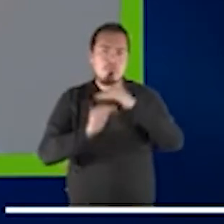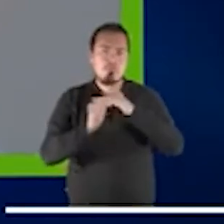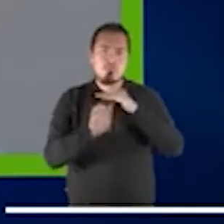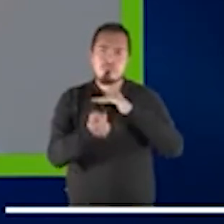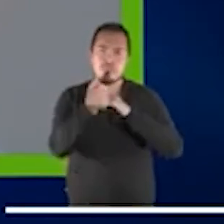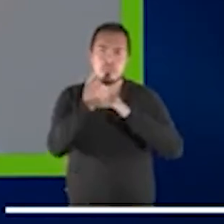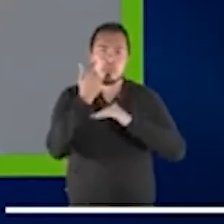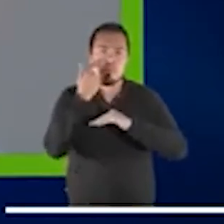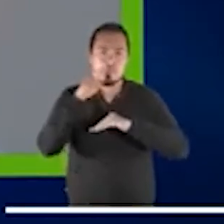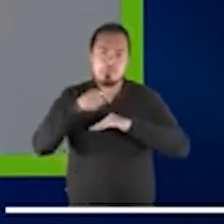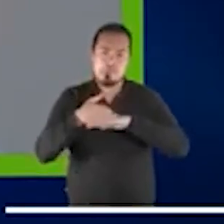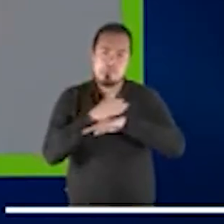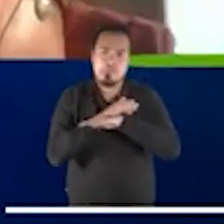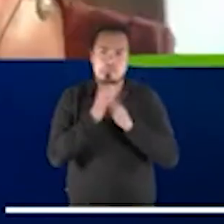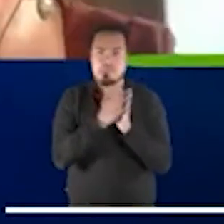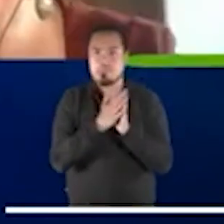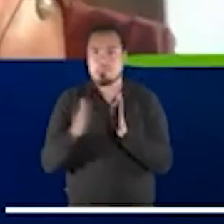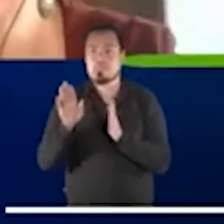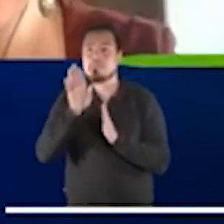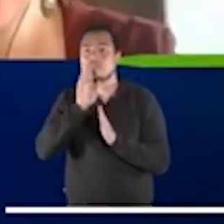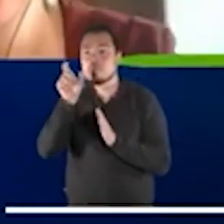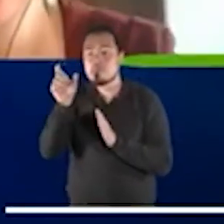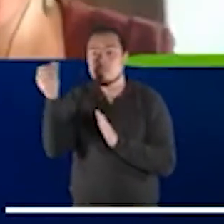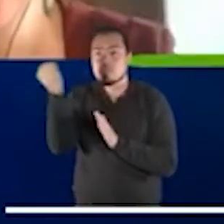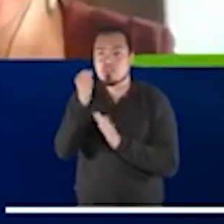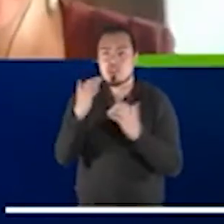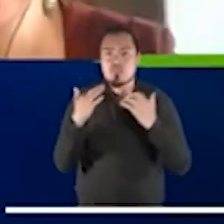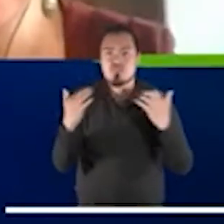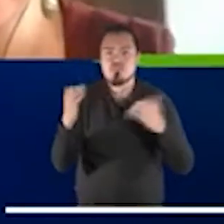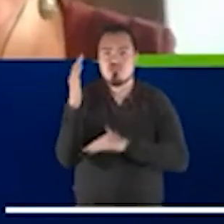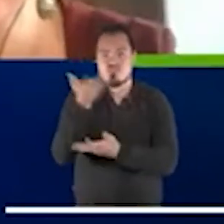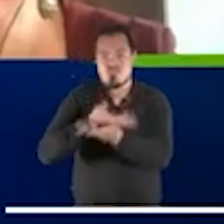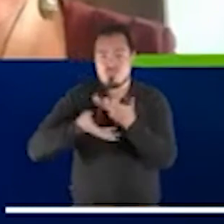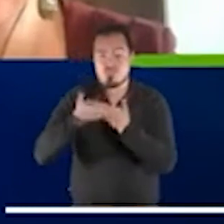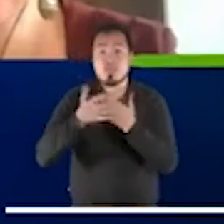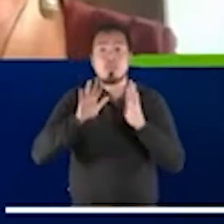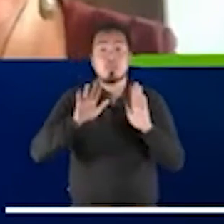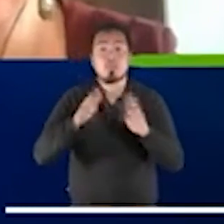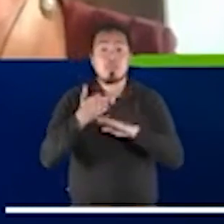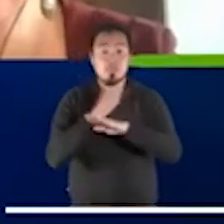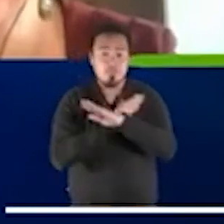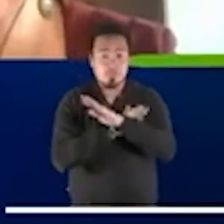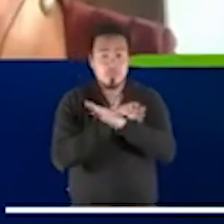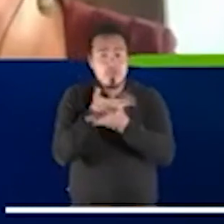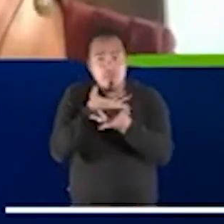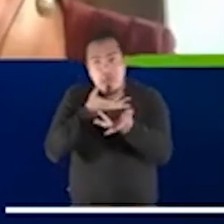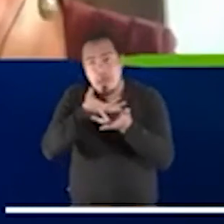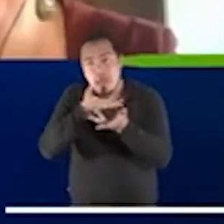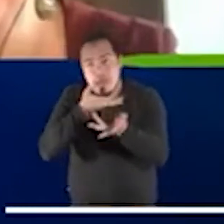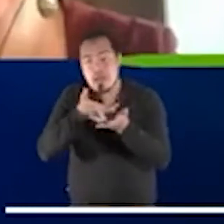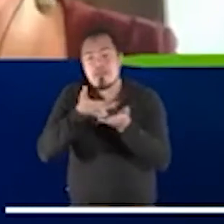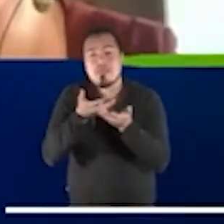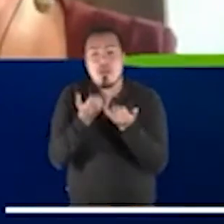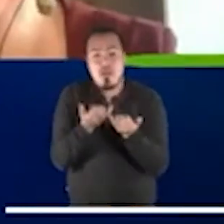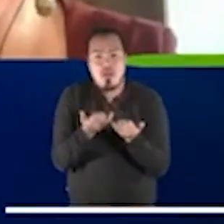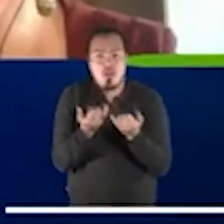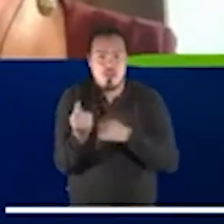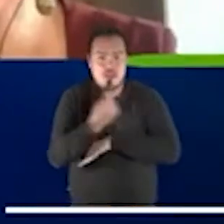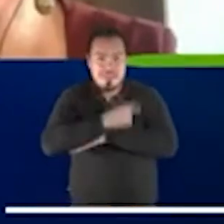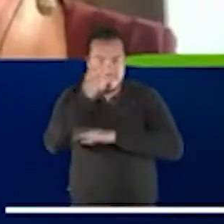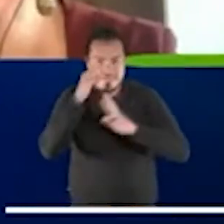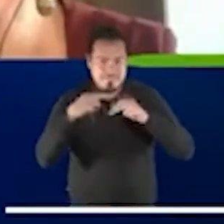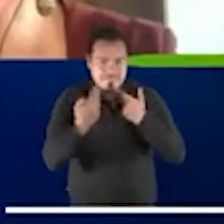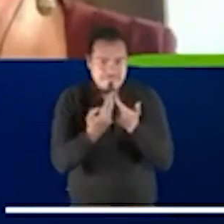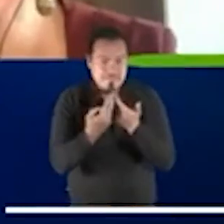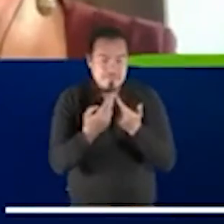tener este tiempo de diálogo con la audiencia pero lo que hemos hablado un poco antes de esta reunión de hoy y